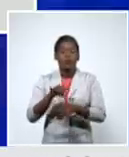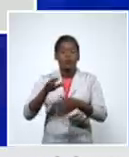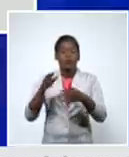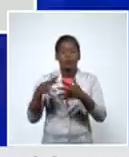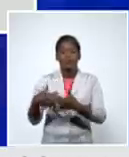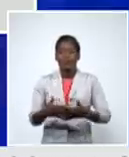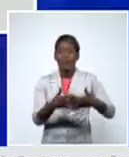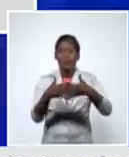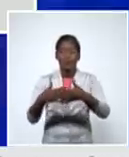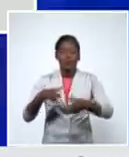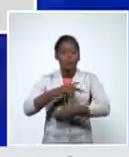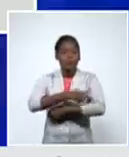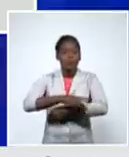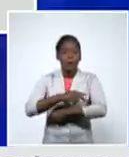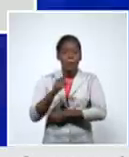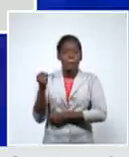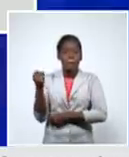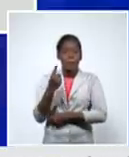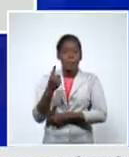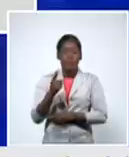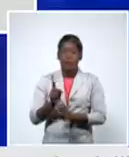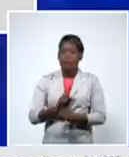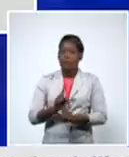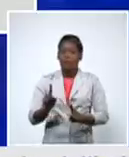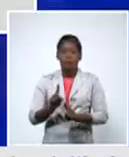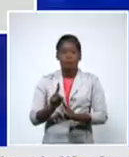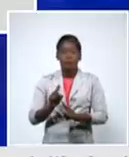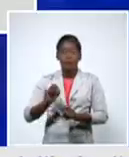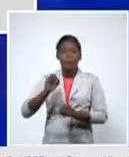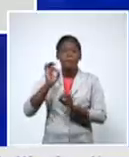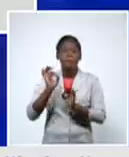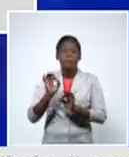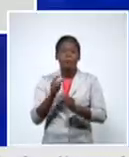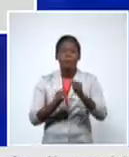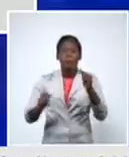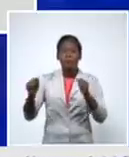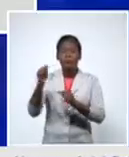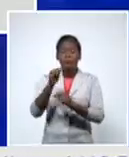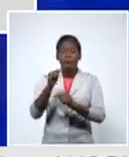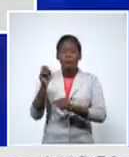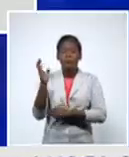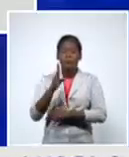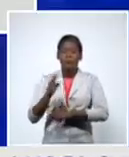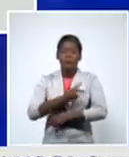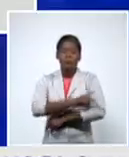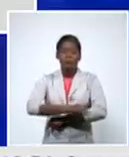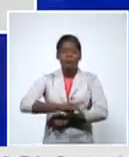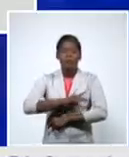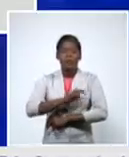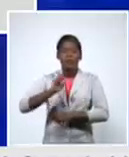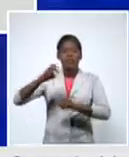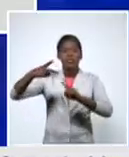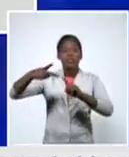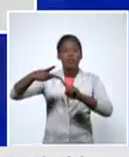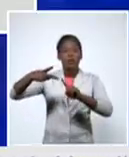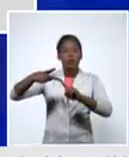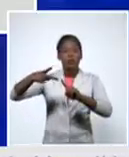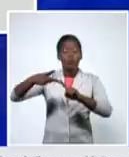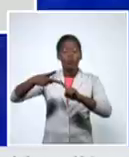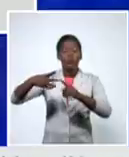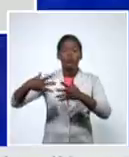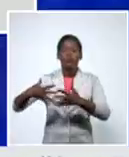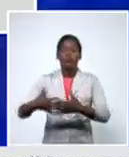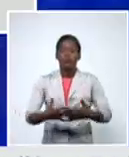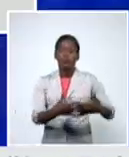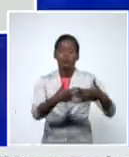como había sido es en Brasil le sigue como es natural Estados Unidos pero le sigue